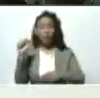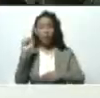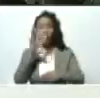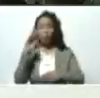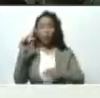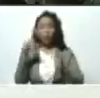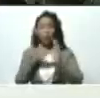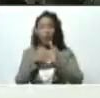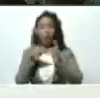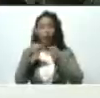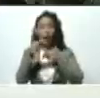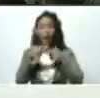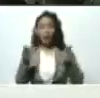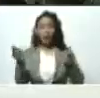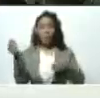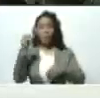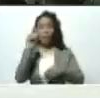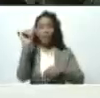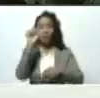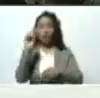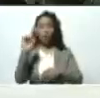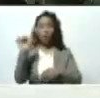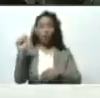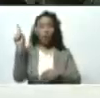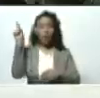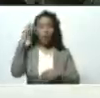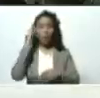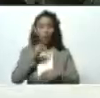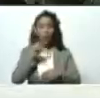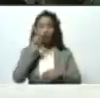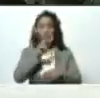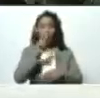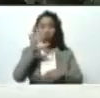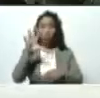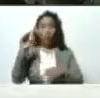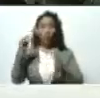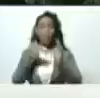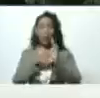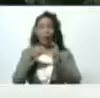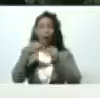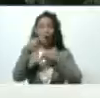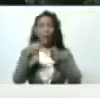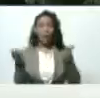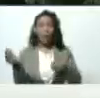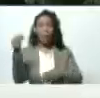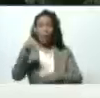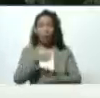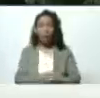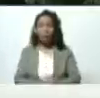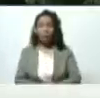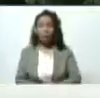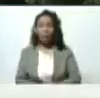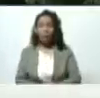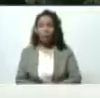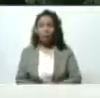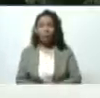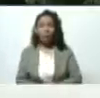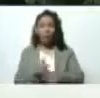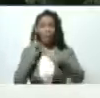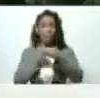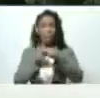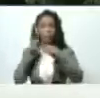.000 hectáreas más de soya en Bolívar 250.000 hectáreas más es la meta